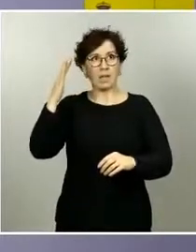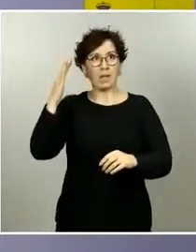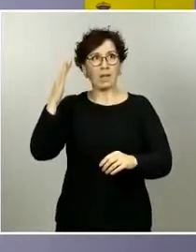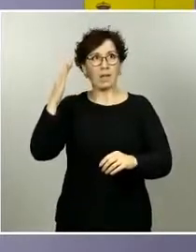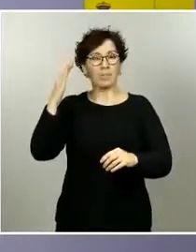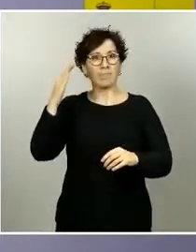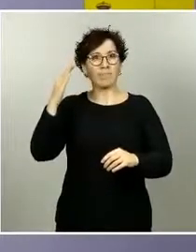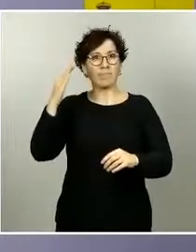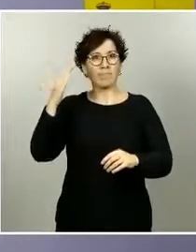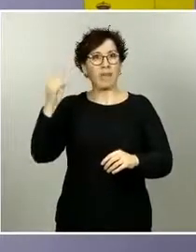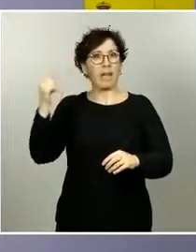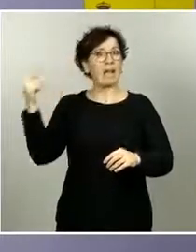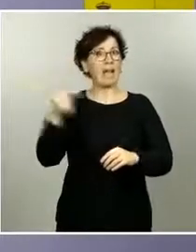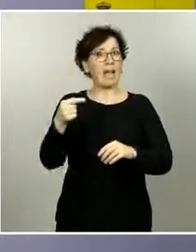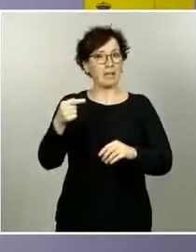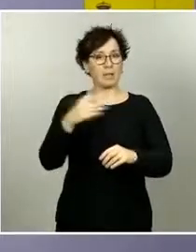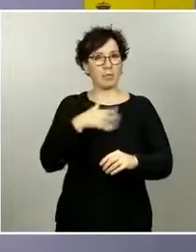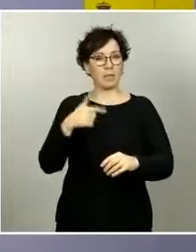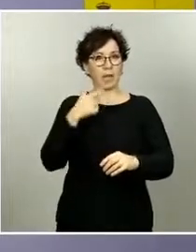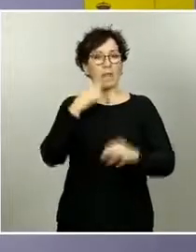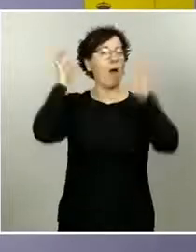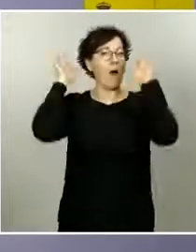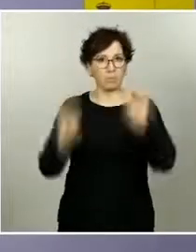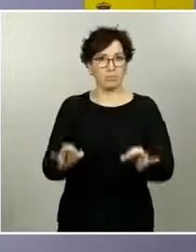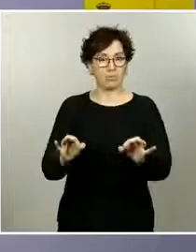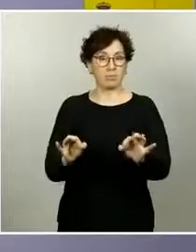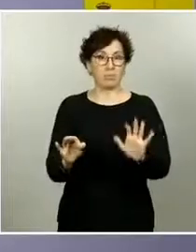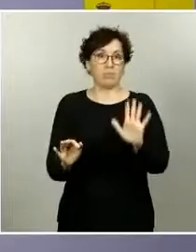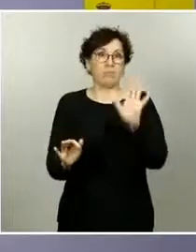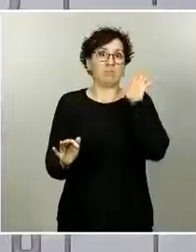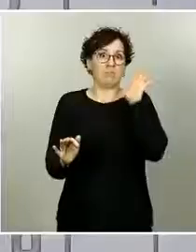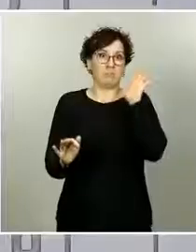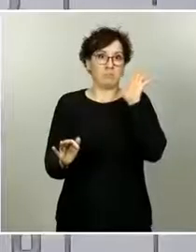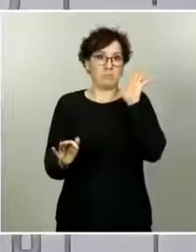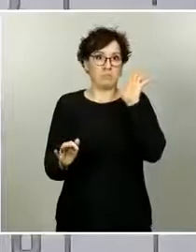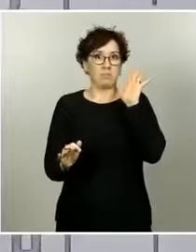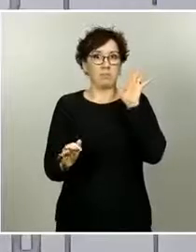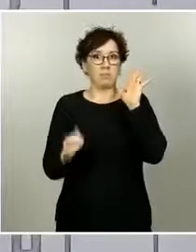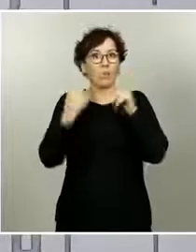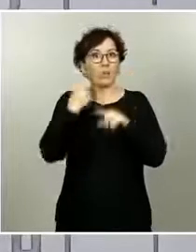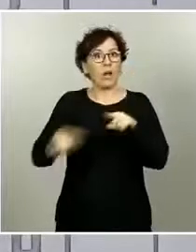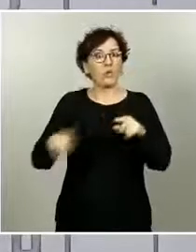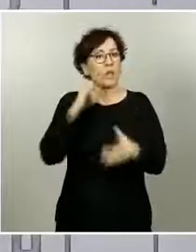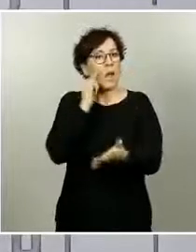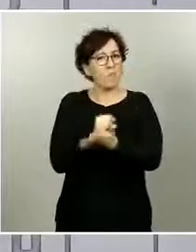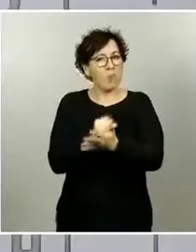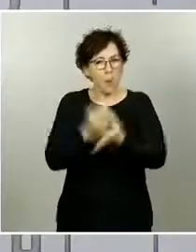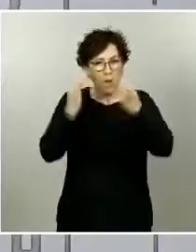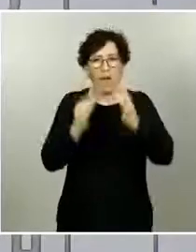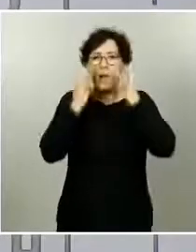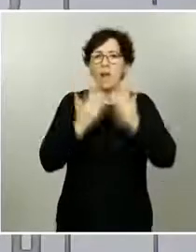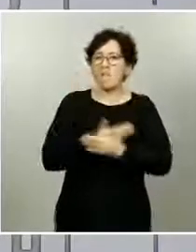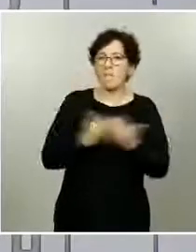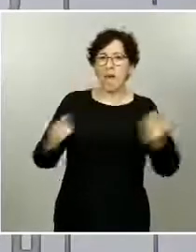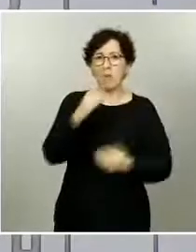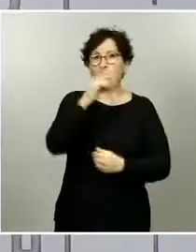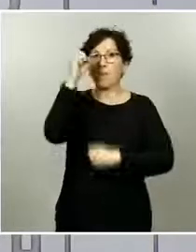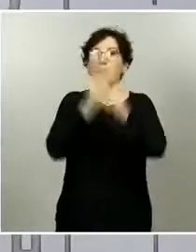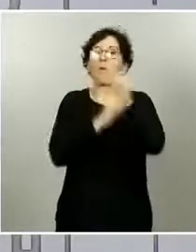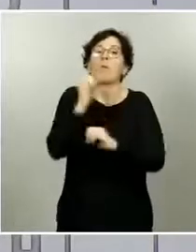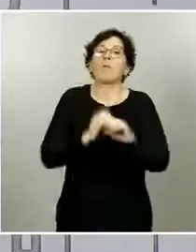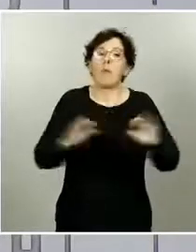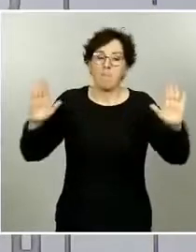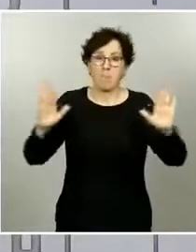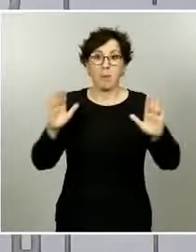los resultados negativos no son tampoco concluyentes a no ser que exista una